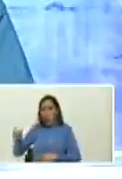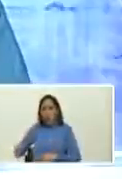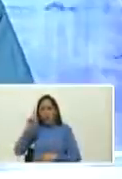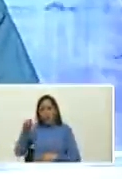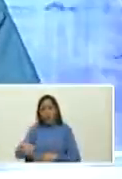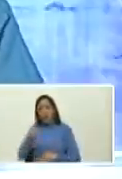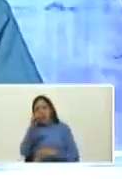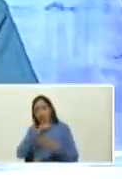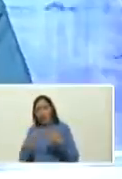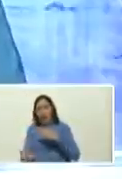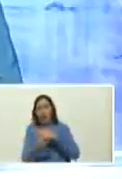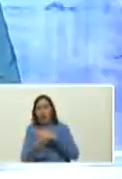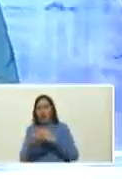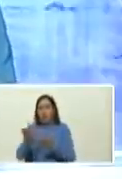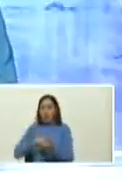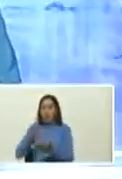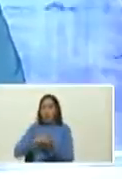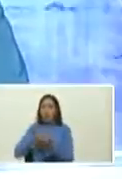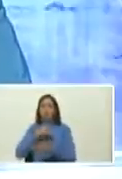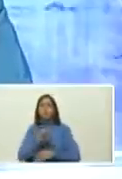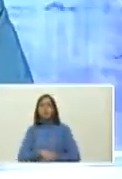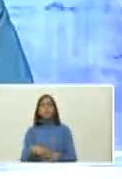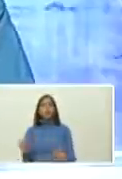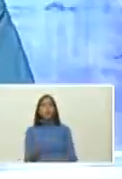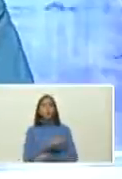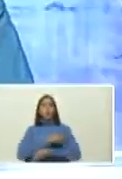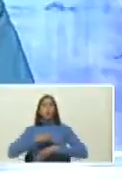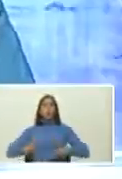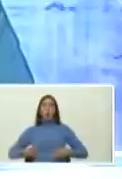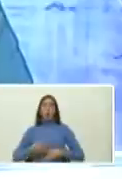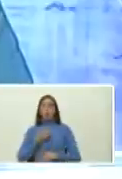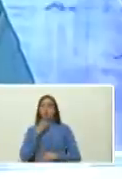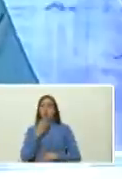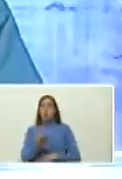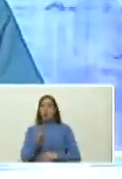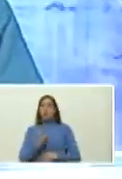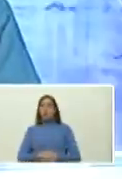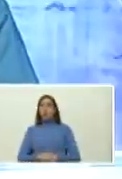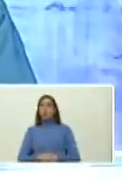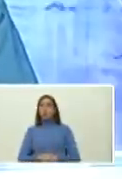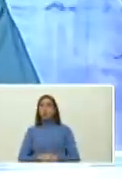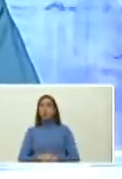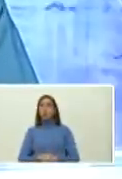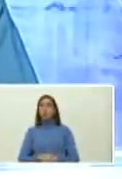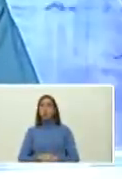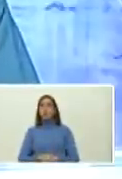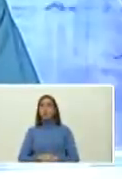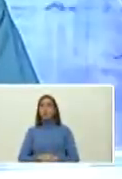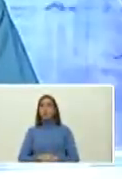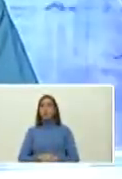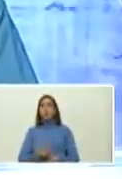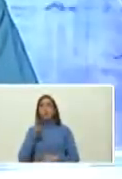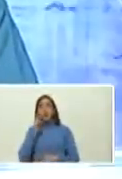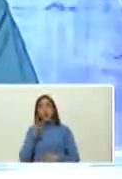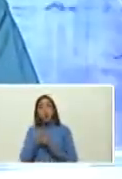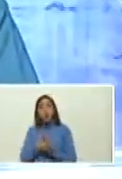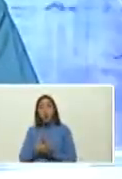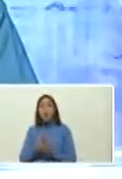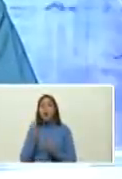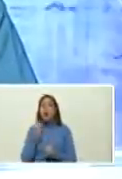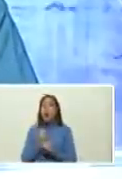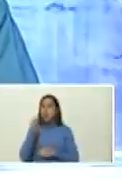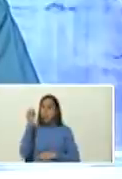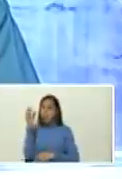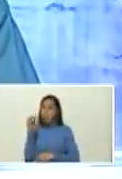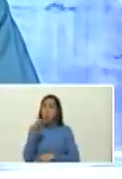lea los libros en digital correcto me parece muy bien fíjense ustedes todo este tema del semáforo tiene que